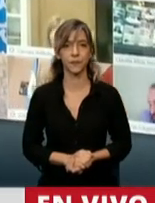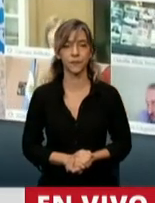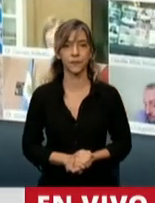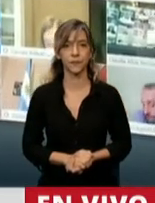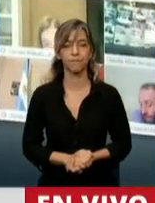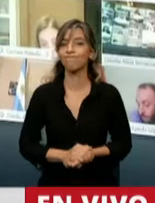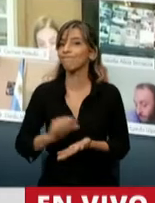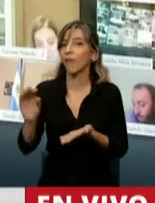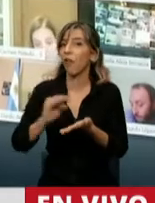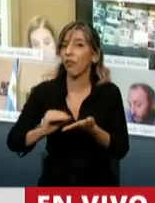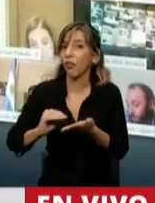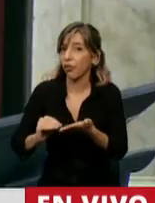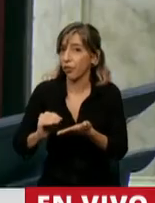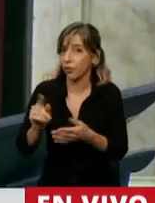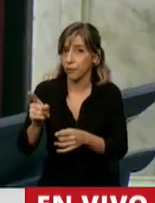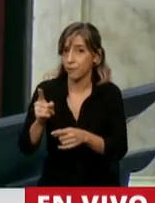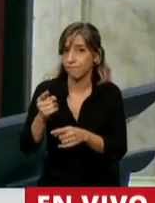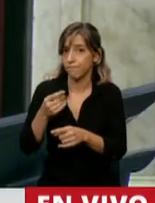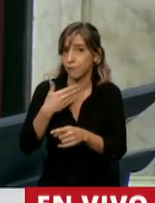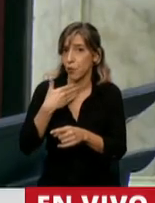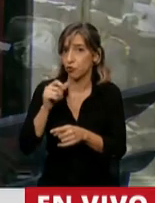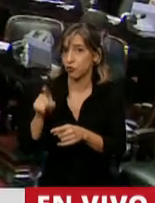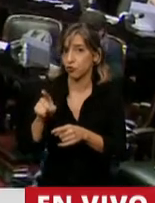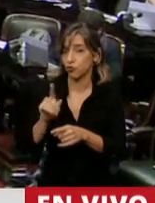Diputado, no está saliendo su voz. A ver.